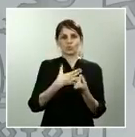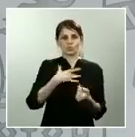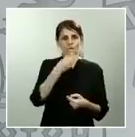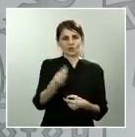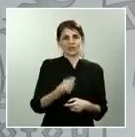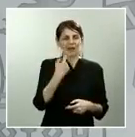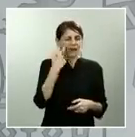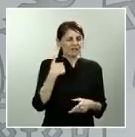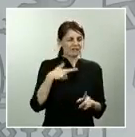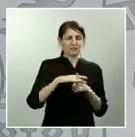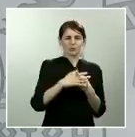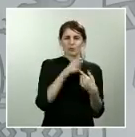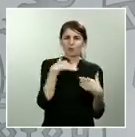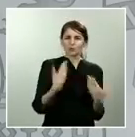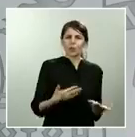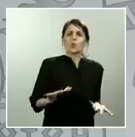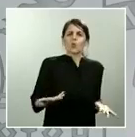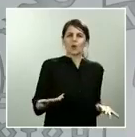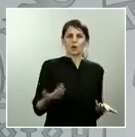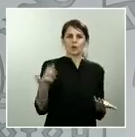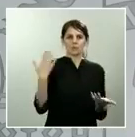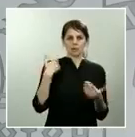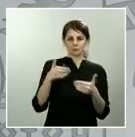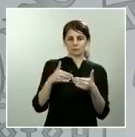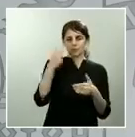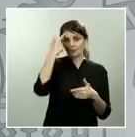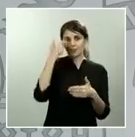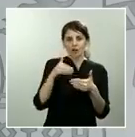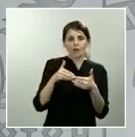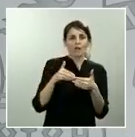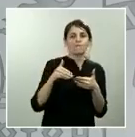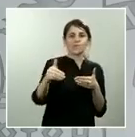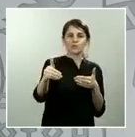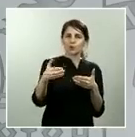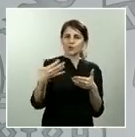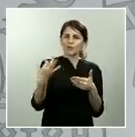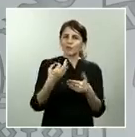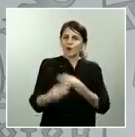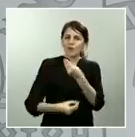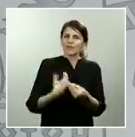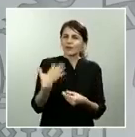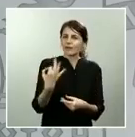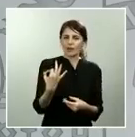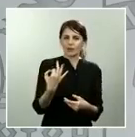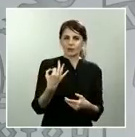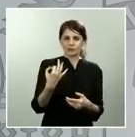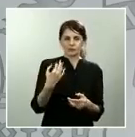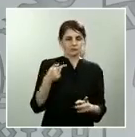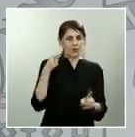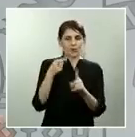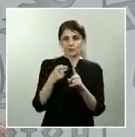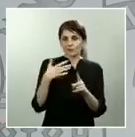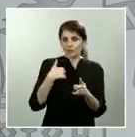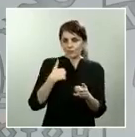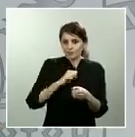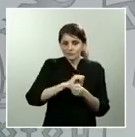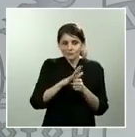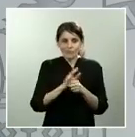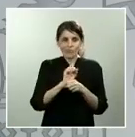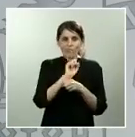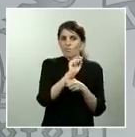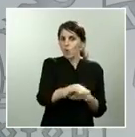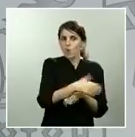cuáles son los instrumentos que tenemos que poner en marcha para que podamos salir lo antes posible de esta situación sanitaria que